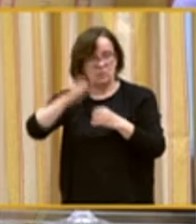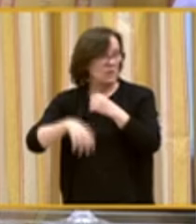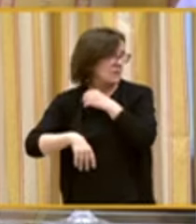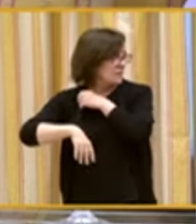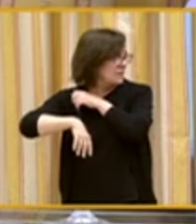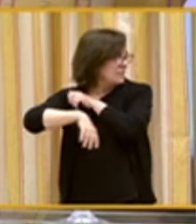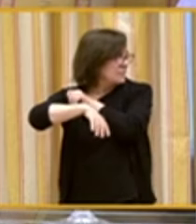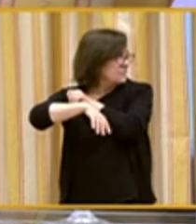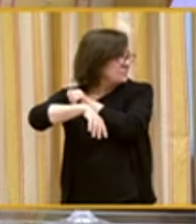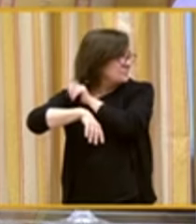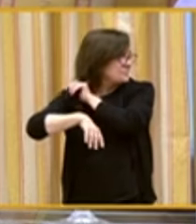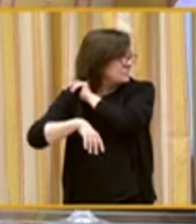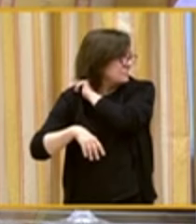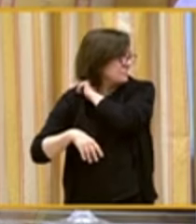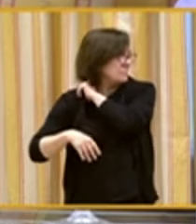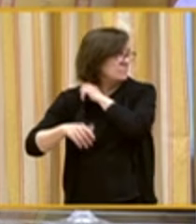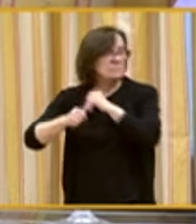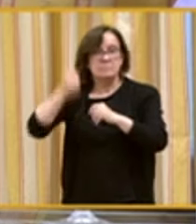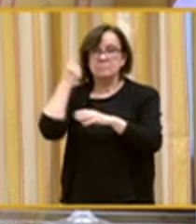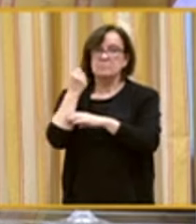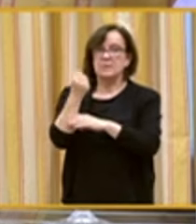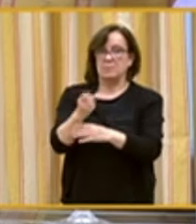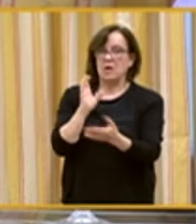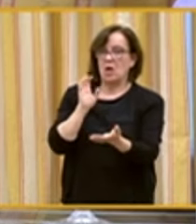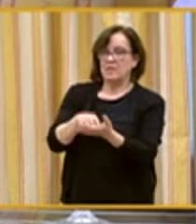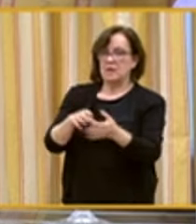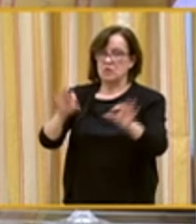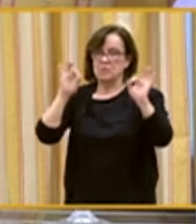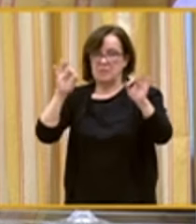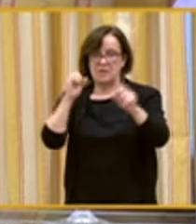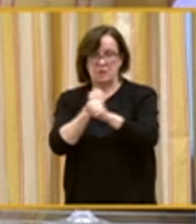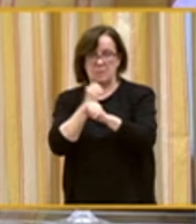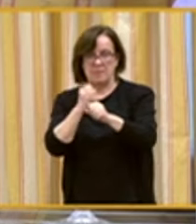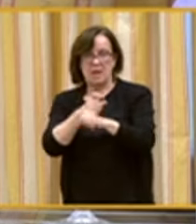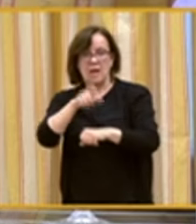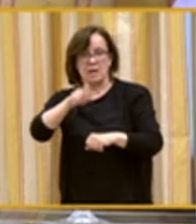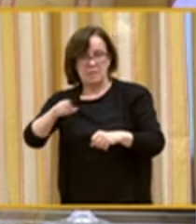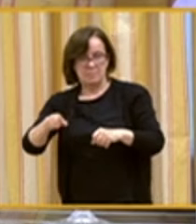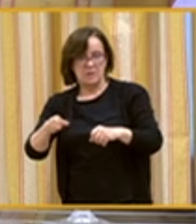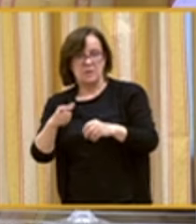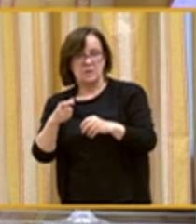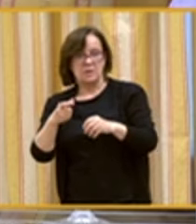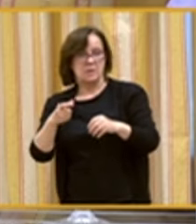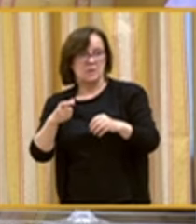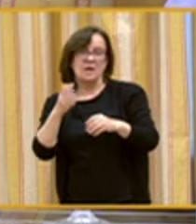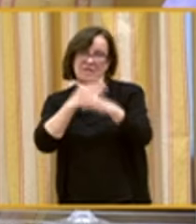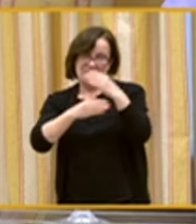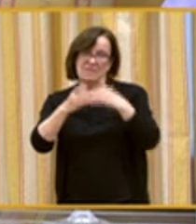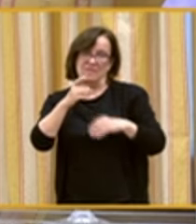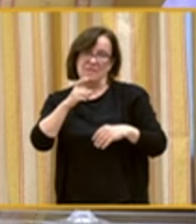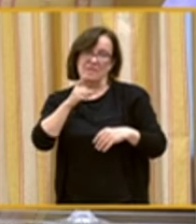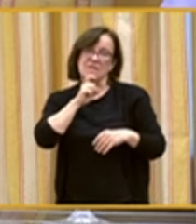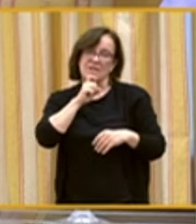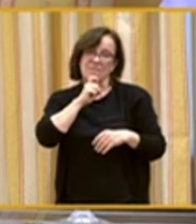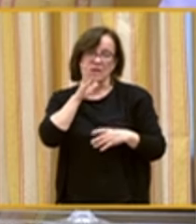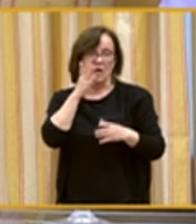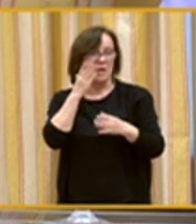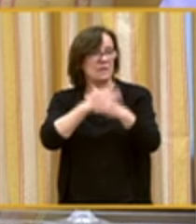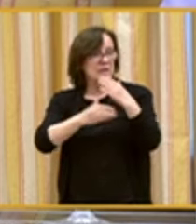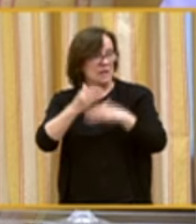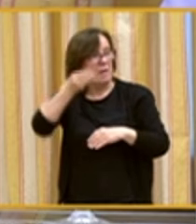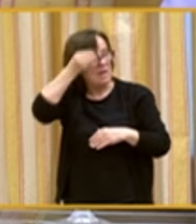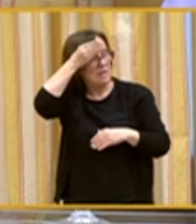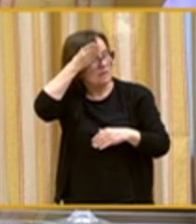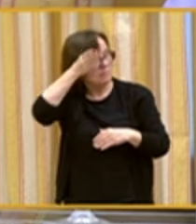Se deben dar más apoyo en los centros especiales de empleo para las personas con especiales dificultades, como la discapacidad